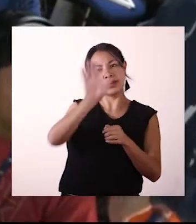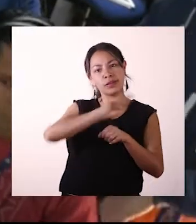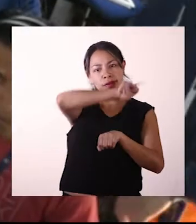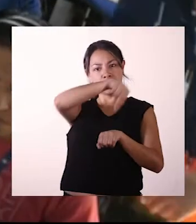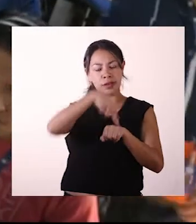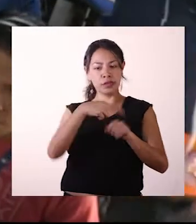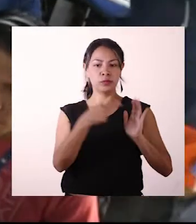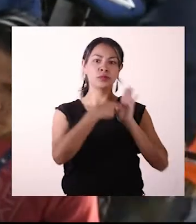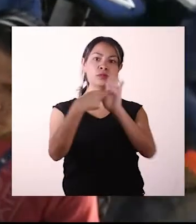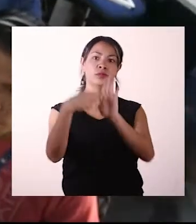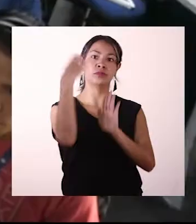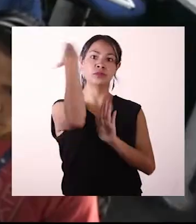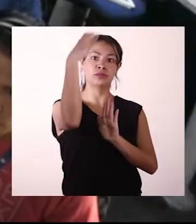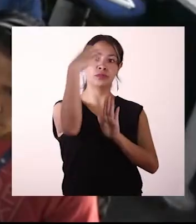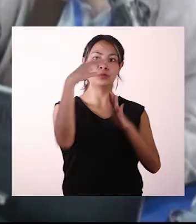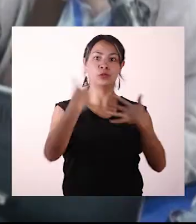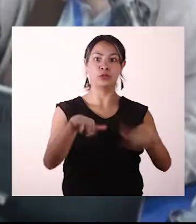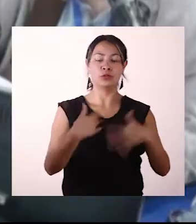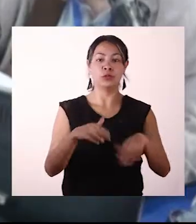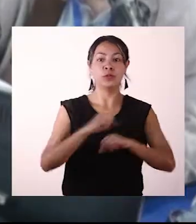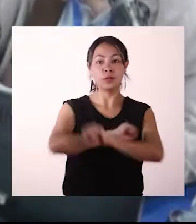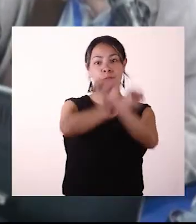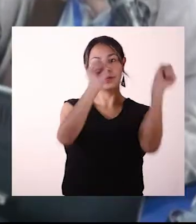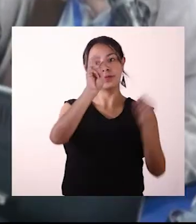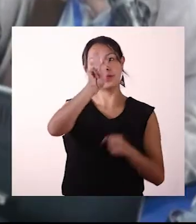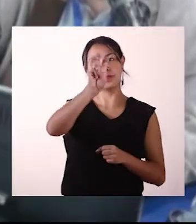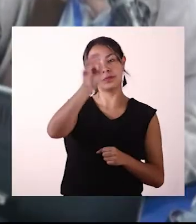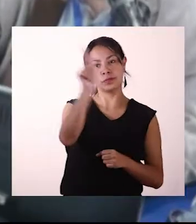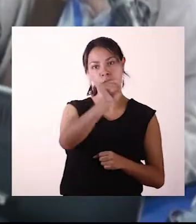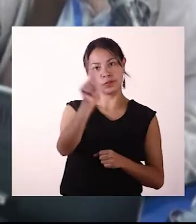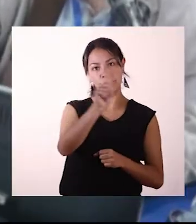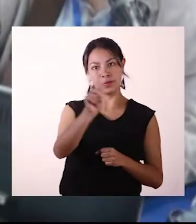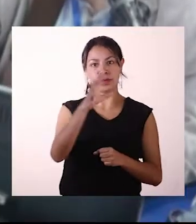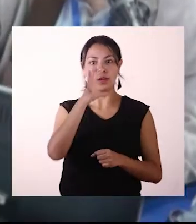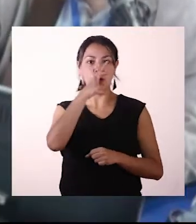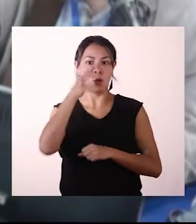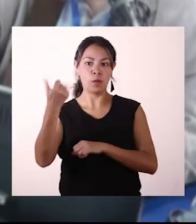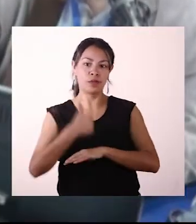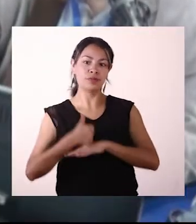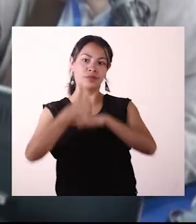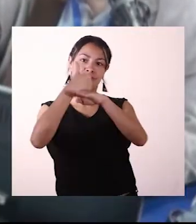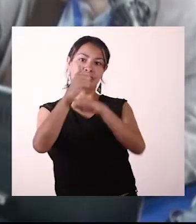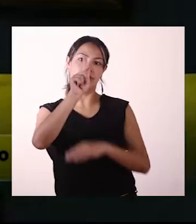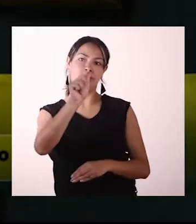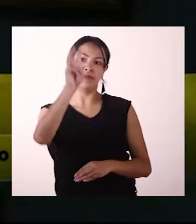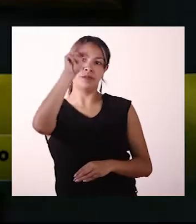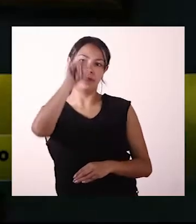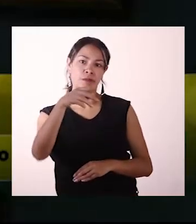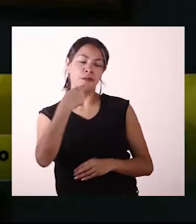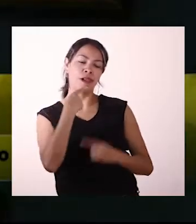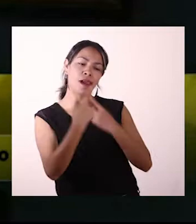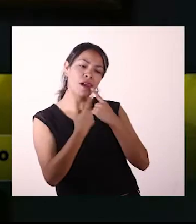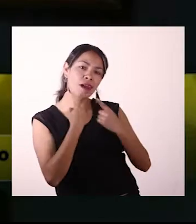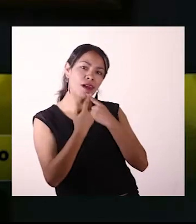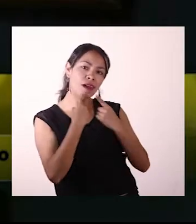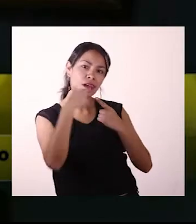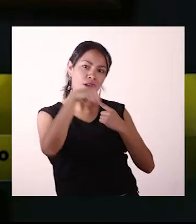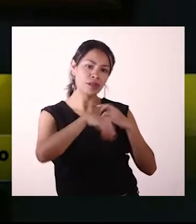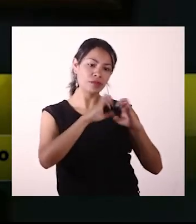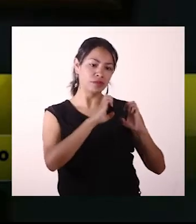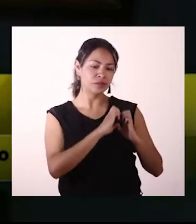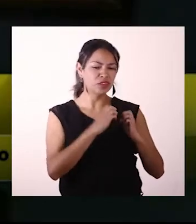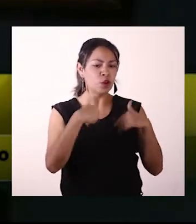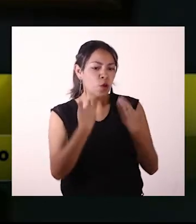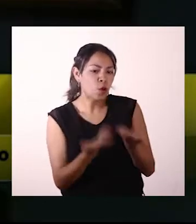que ya son referente a nivel nacional. En la mañana del 8 de febrero, Hassan Nassar, director de Noticias de la FM, dialogó con el